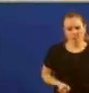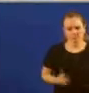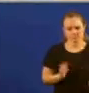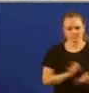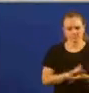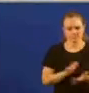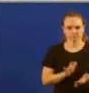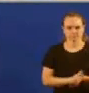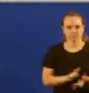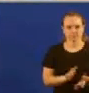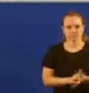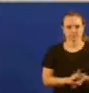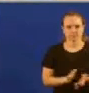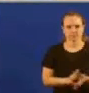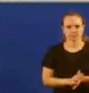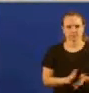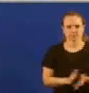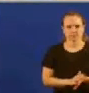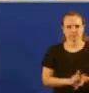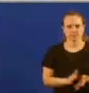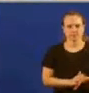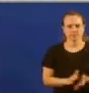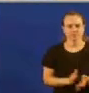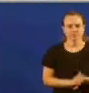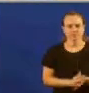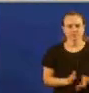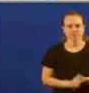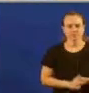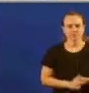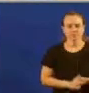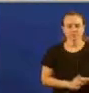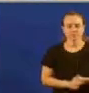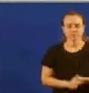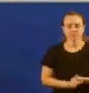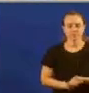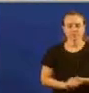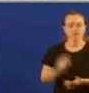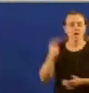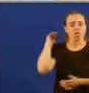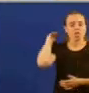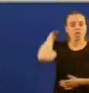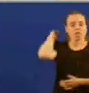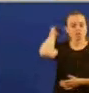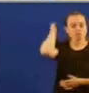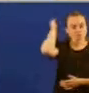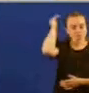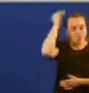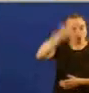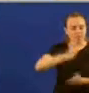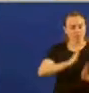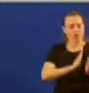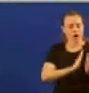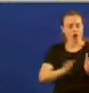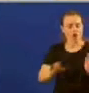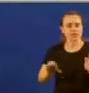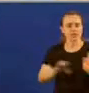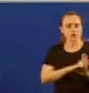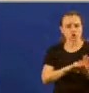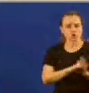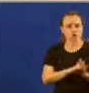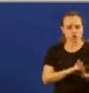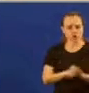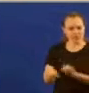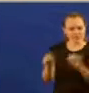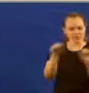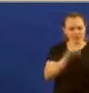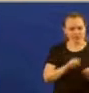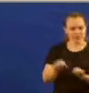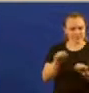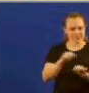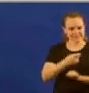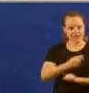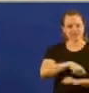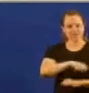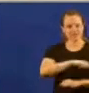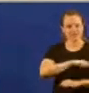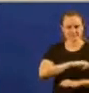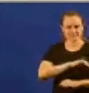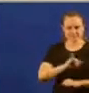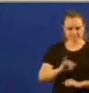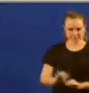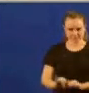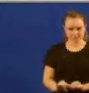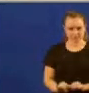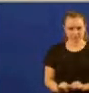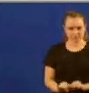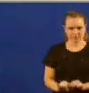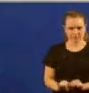A defensa da democracia e do orden constitucional en España, por suposto, é o